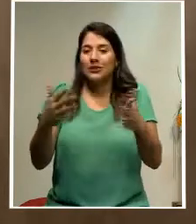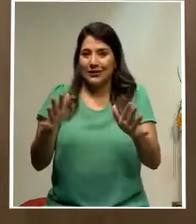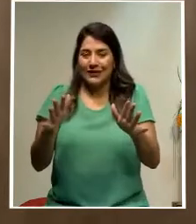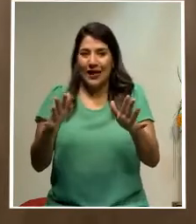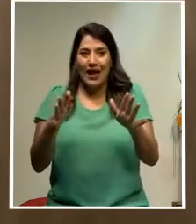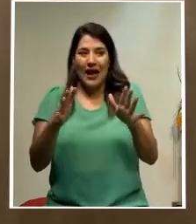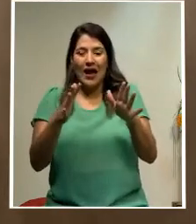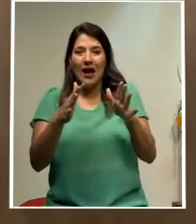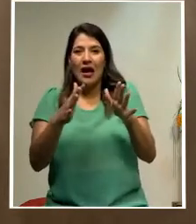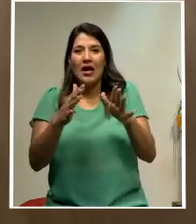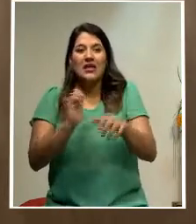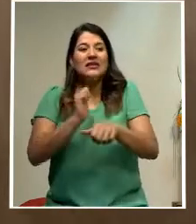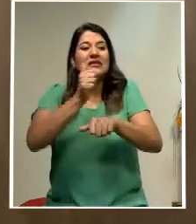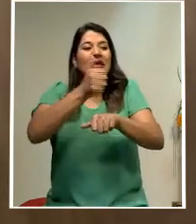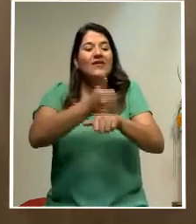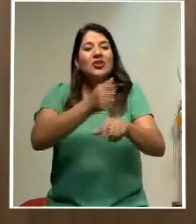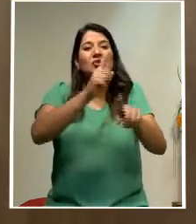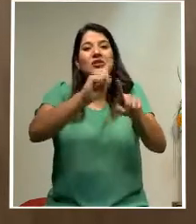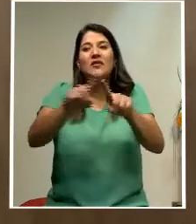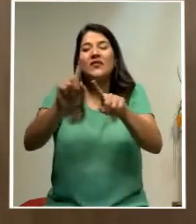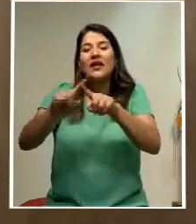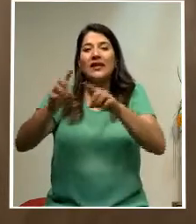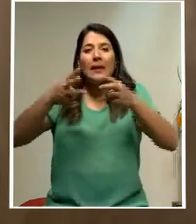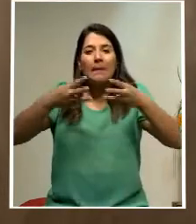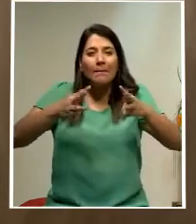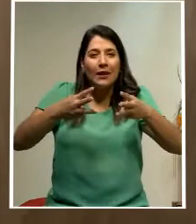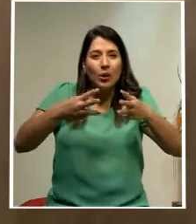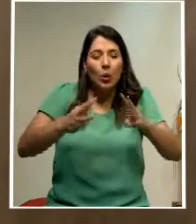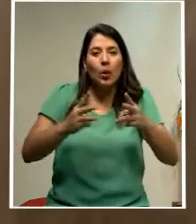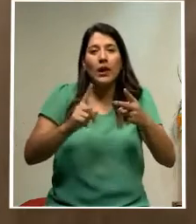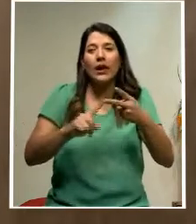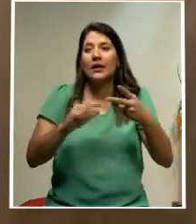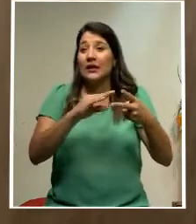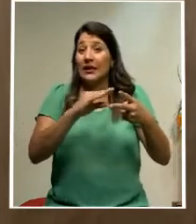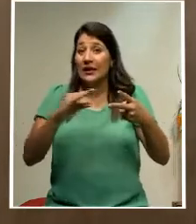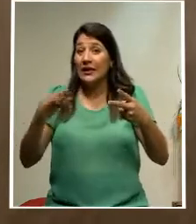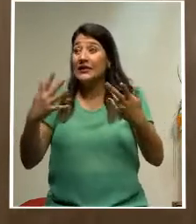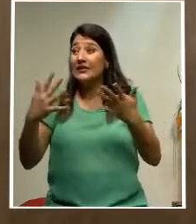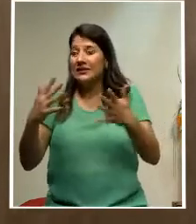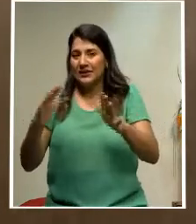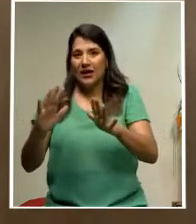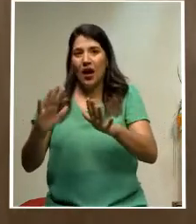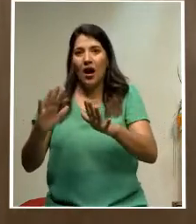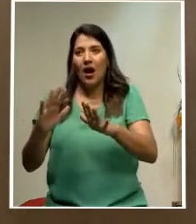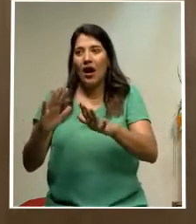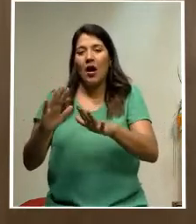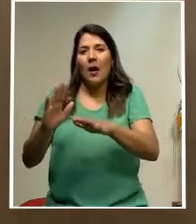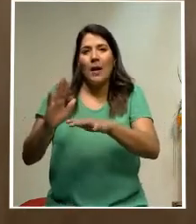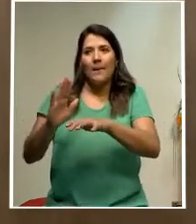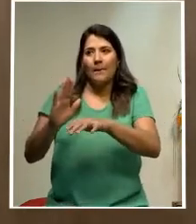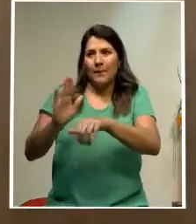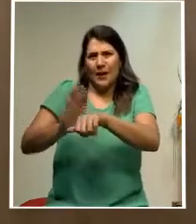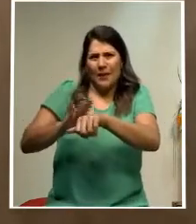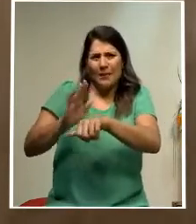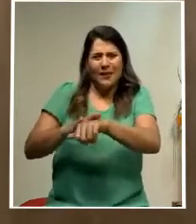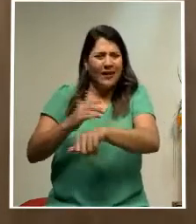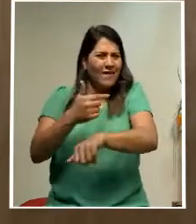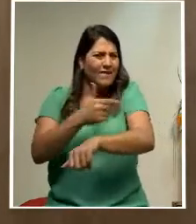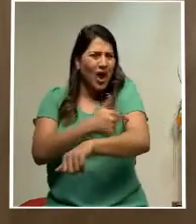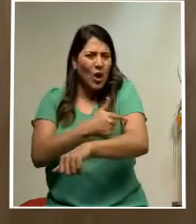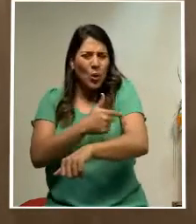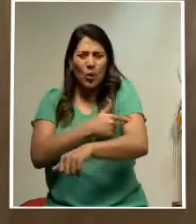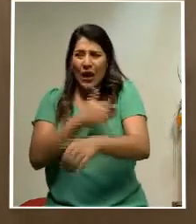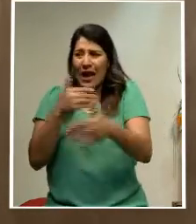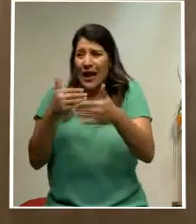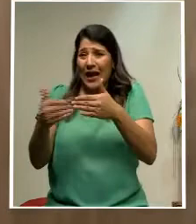mecanismos y se han levantado las edades de vacunación que hace casi que posible para